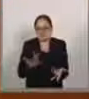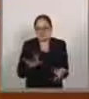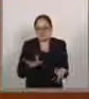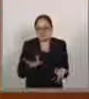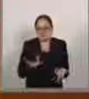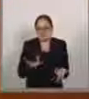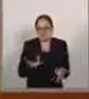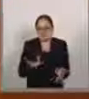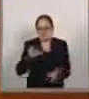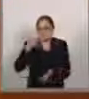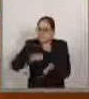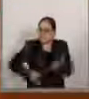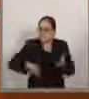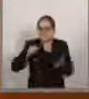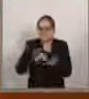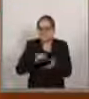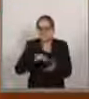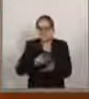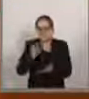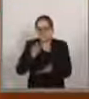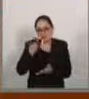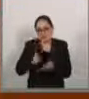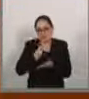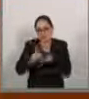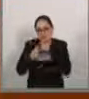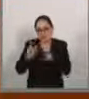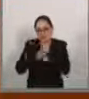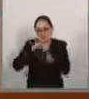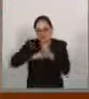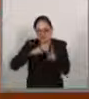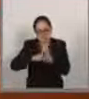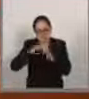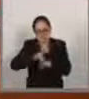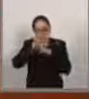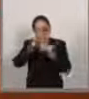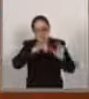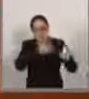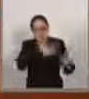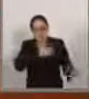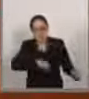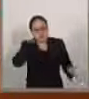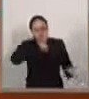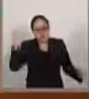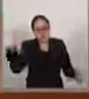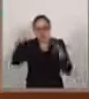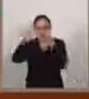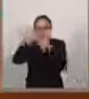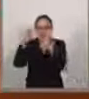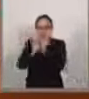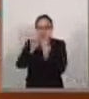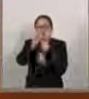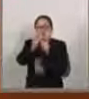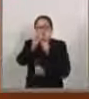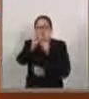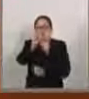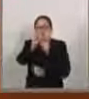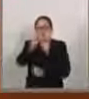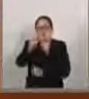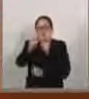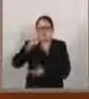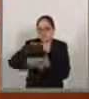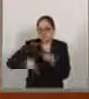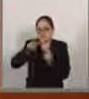que se queda muy corto estas reformas respecto a los compromisos que México ha adquirido, insisto, dos de manera